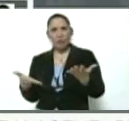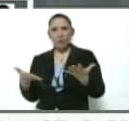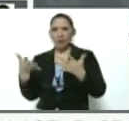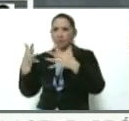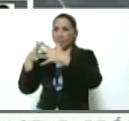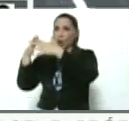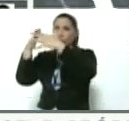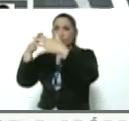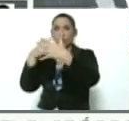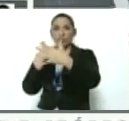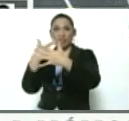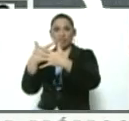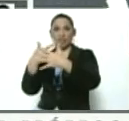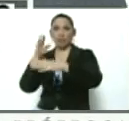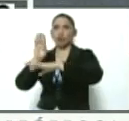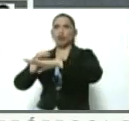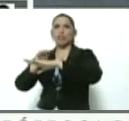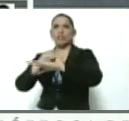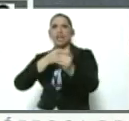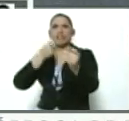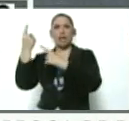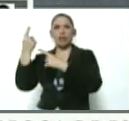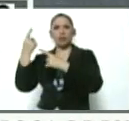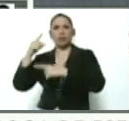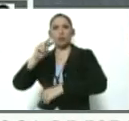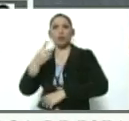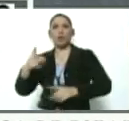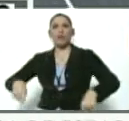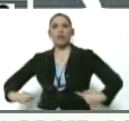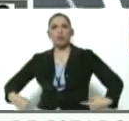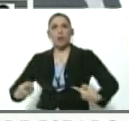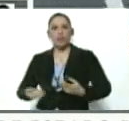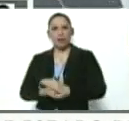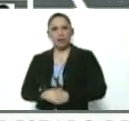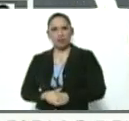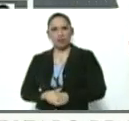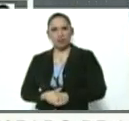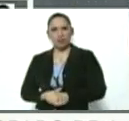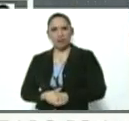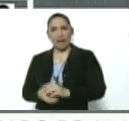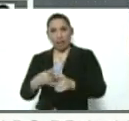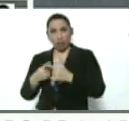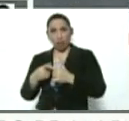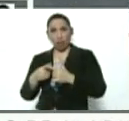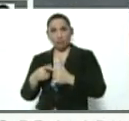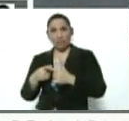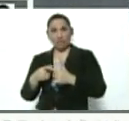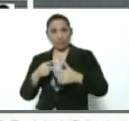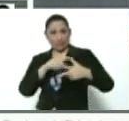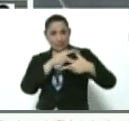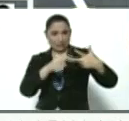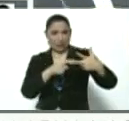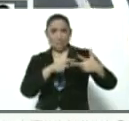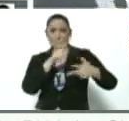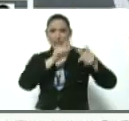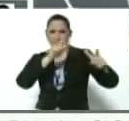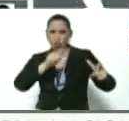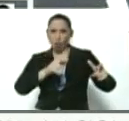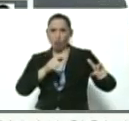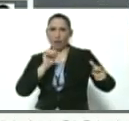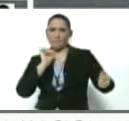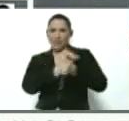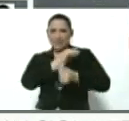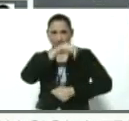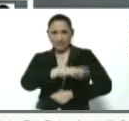Unidos plantea solicitar la extradición de Doble Rueda, y estas tres personas señalan que la finca donde